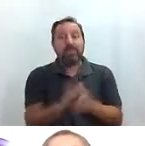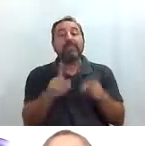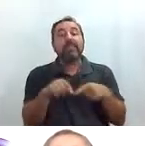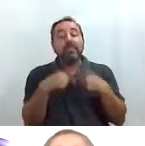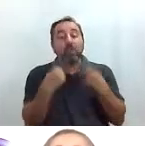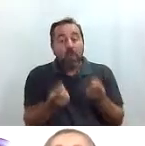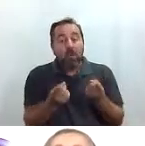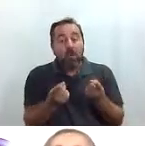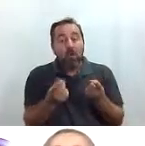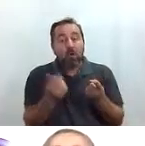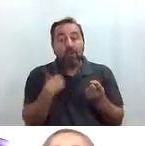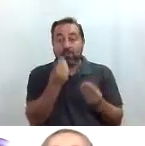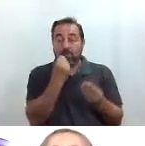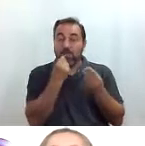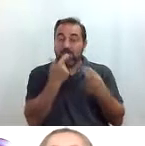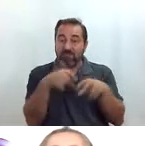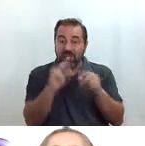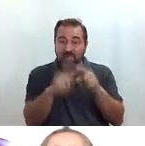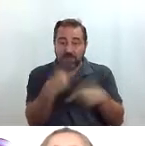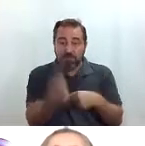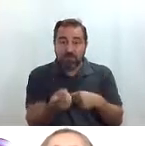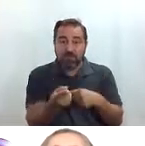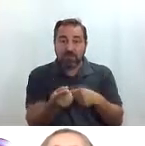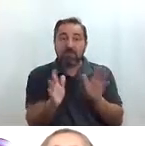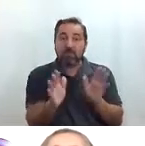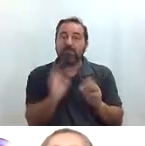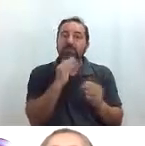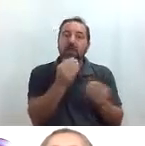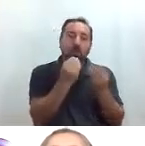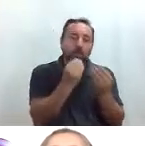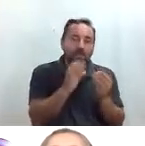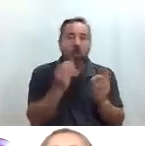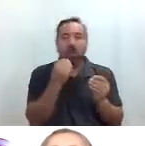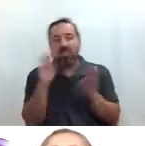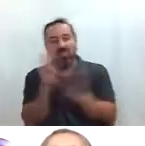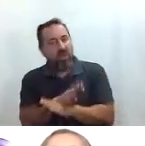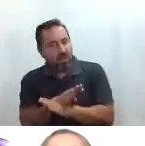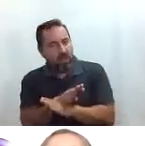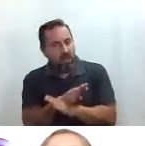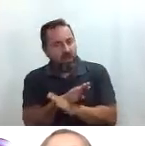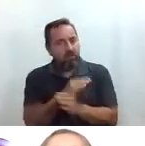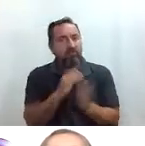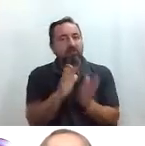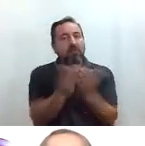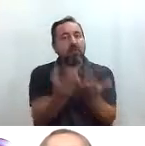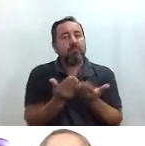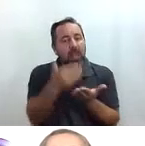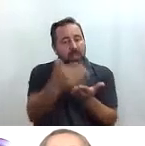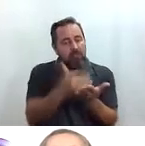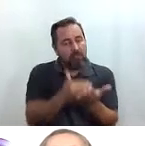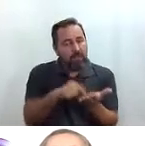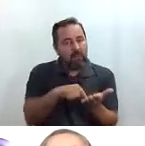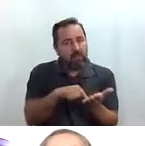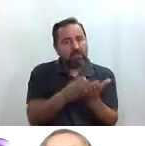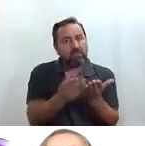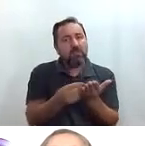ya pues después de comer que por cierto tanto en la comida como en la cena las cartas que nos ofrecieron tenían también